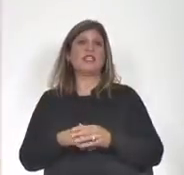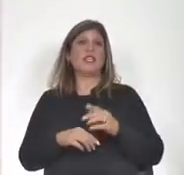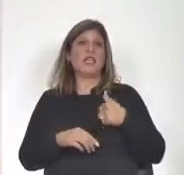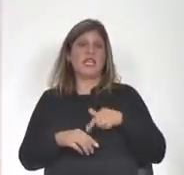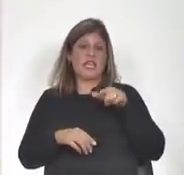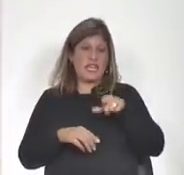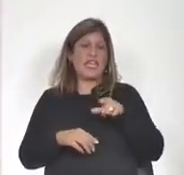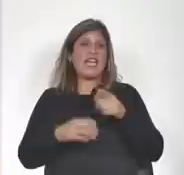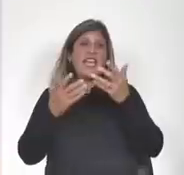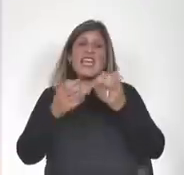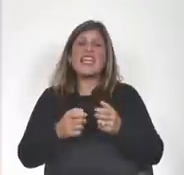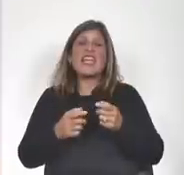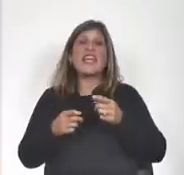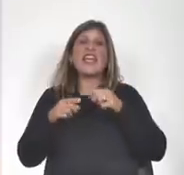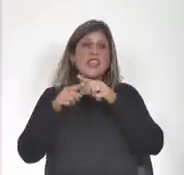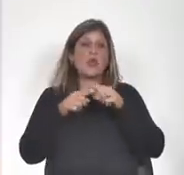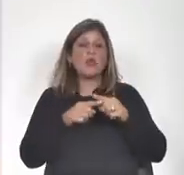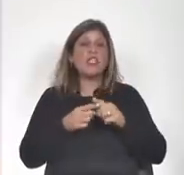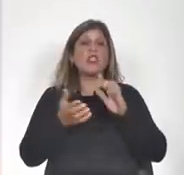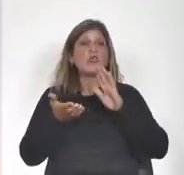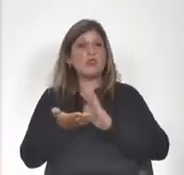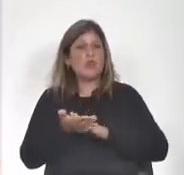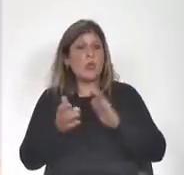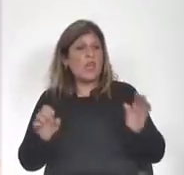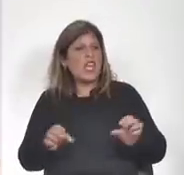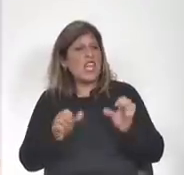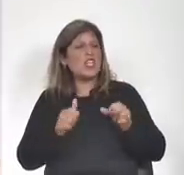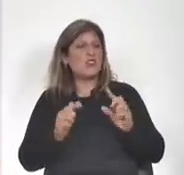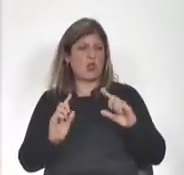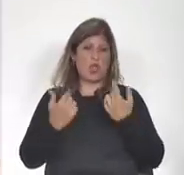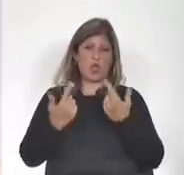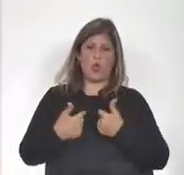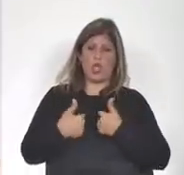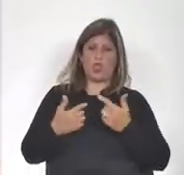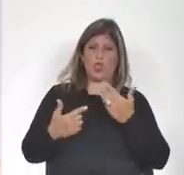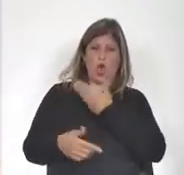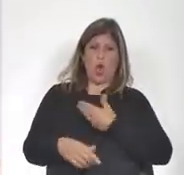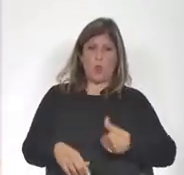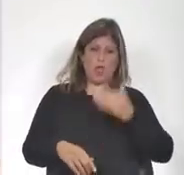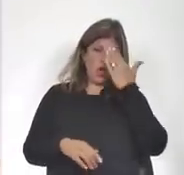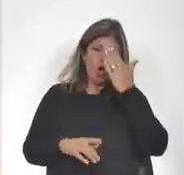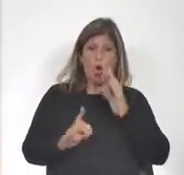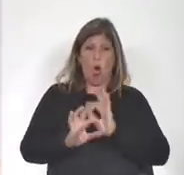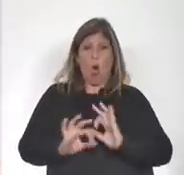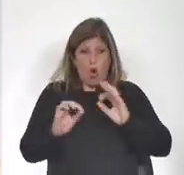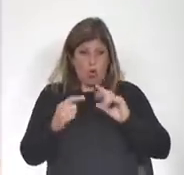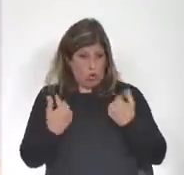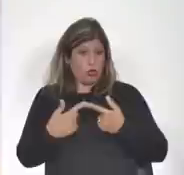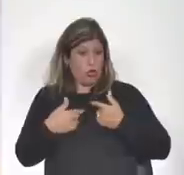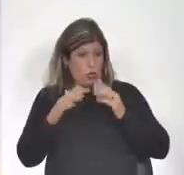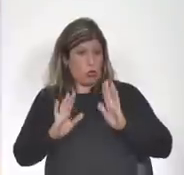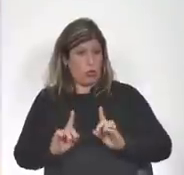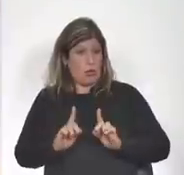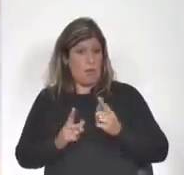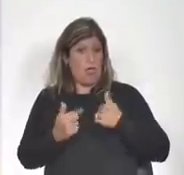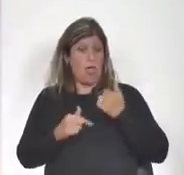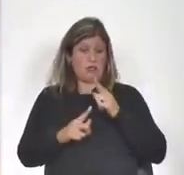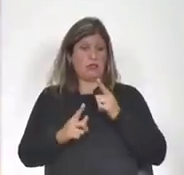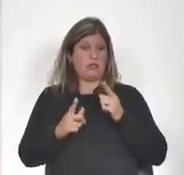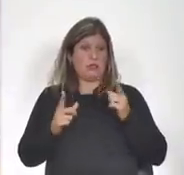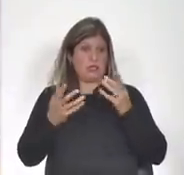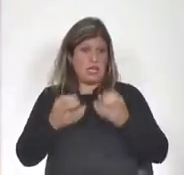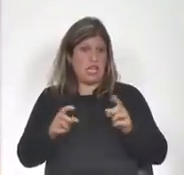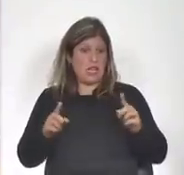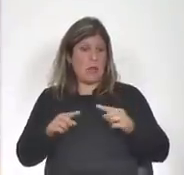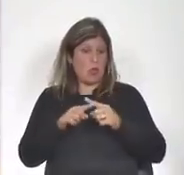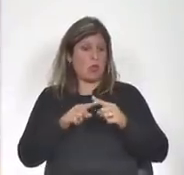de este cuerpo que quieren discutir sobre hechos de nuestros gobiernos o nosotros mismos queremos discutir sobre hechos de gobiernos anteriores, liderados